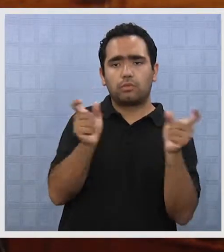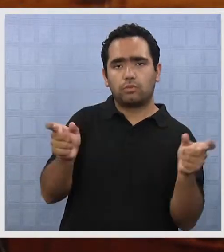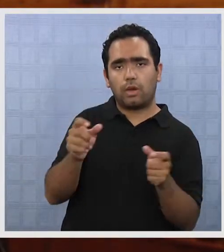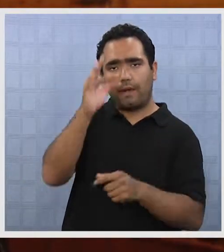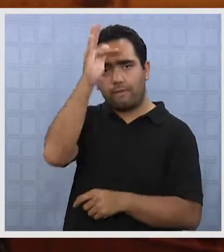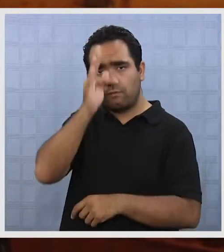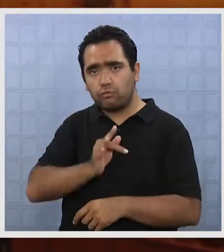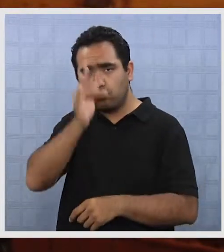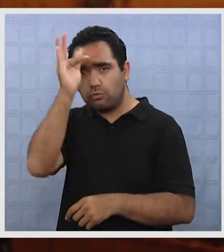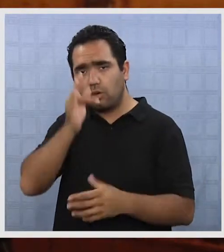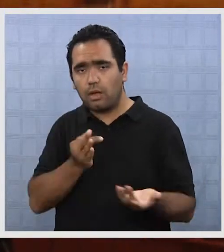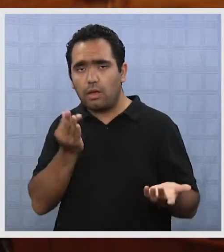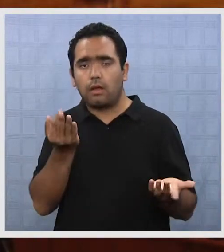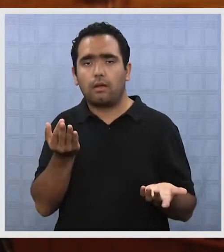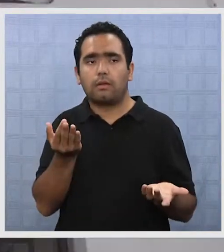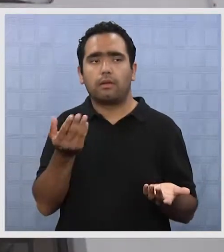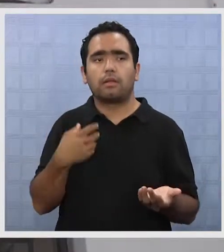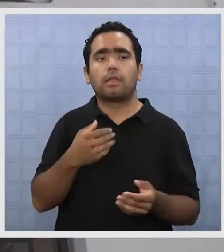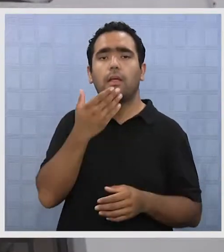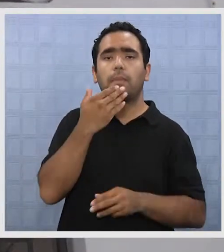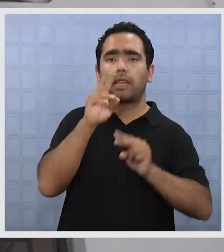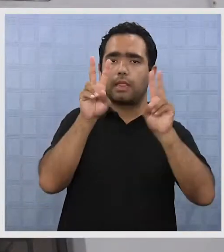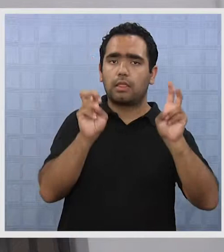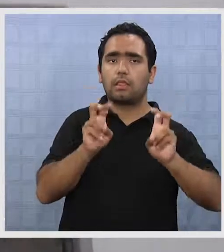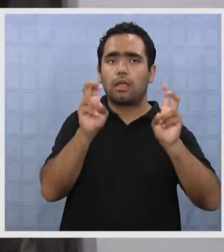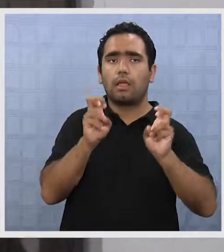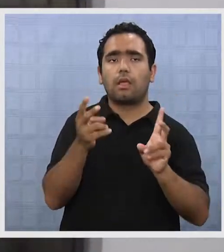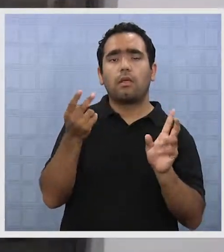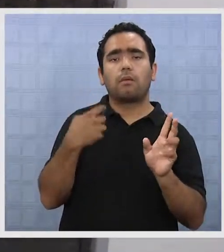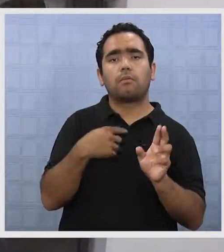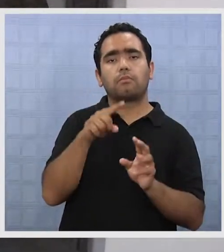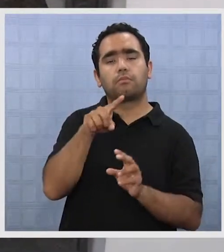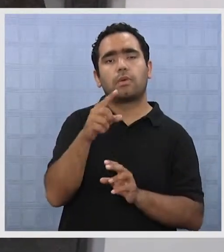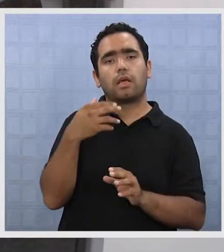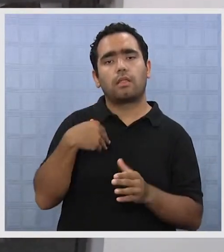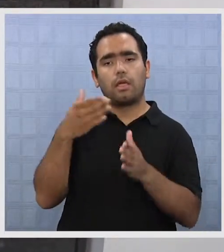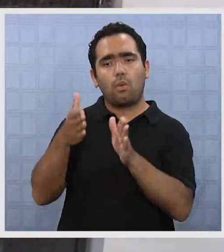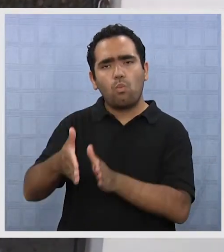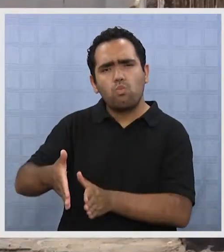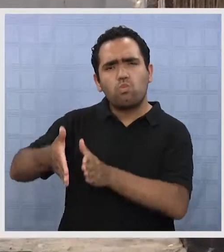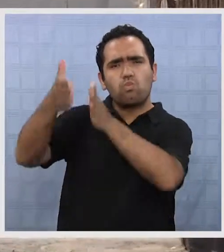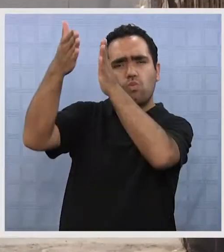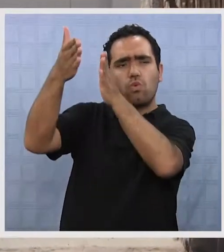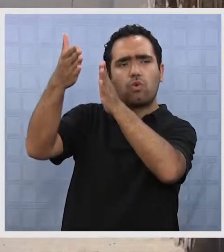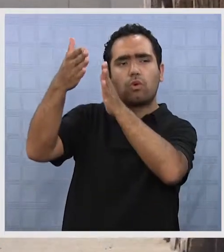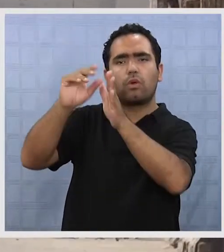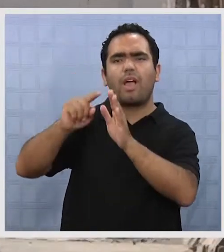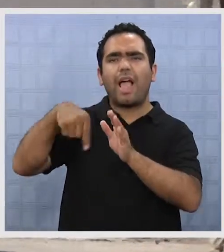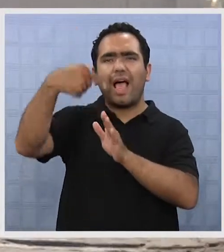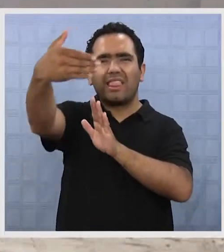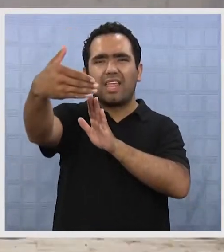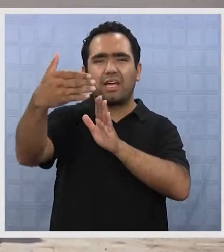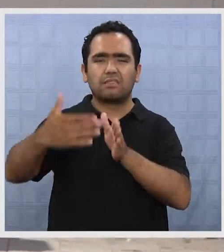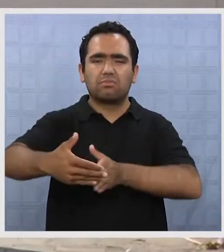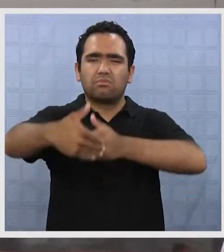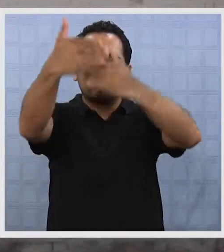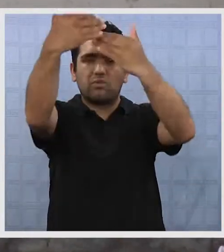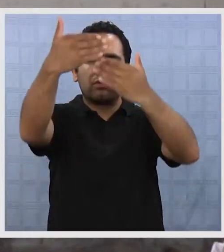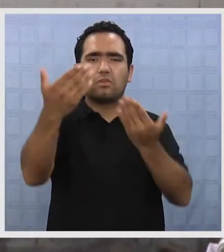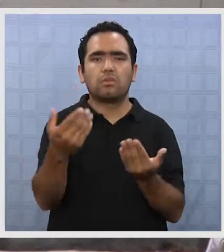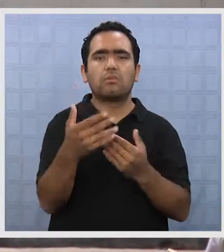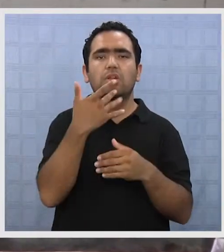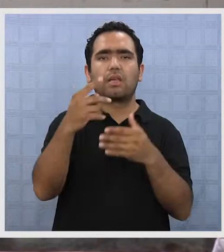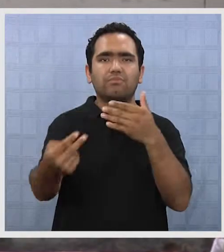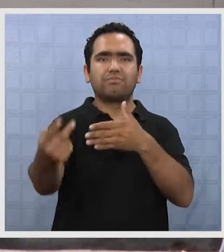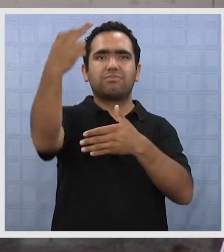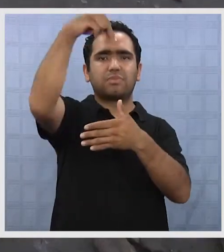funcionarios y creo que también tenemos un tema que hay que subir un muro por la parte de atrás del cementerio que están entrando muchos y